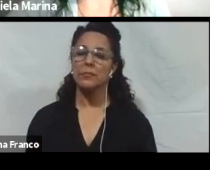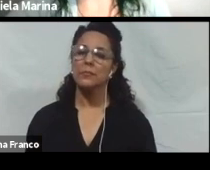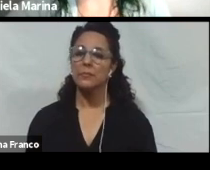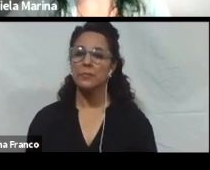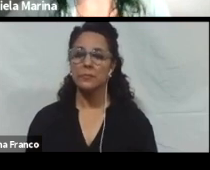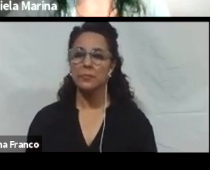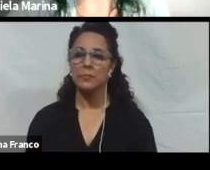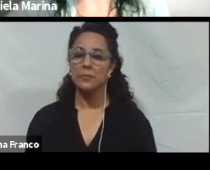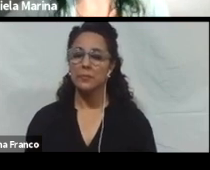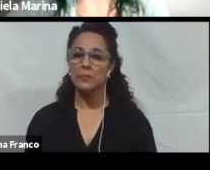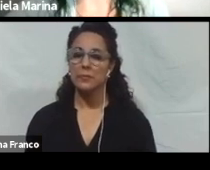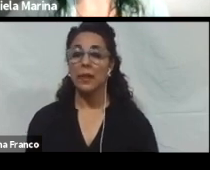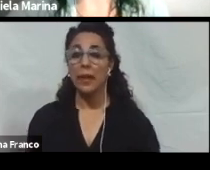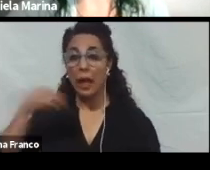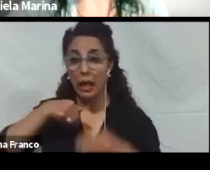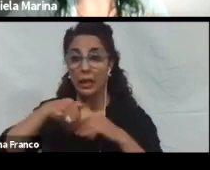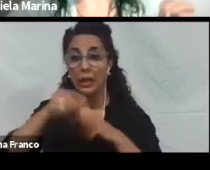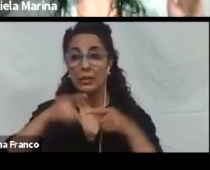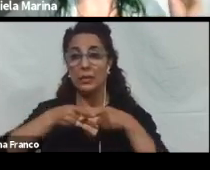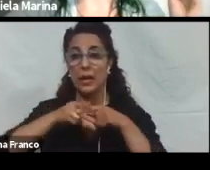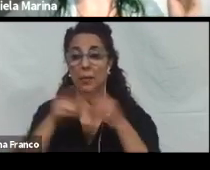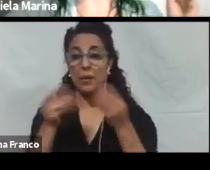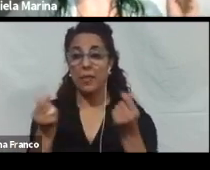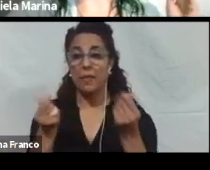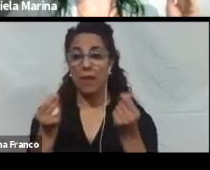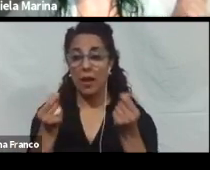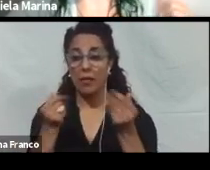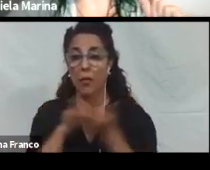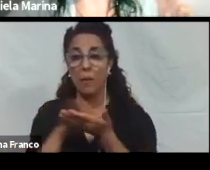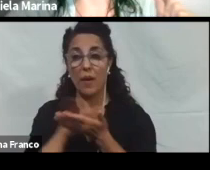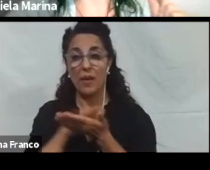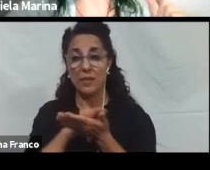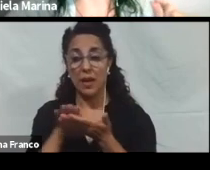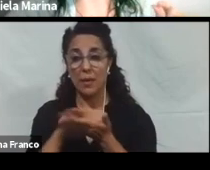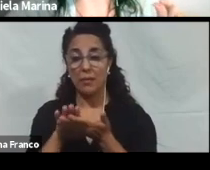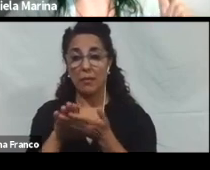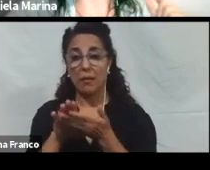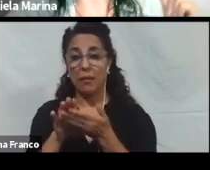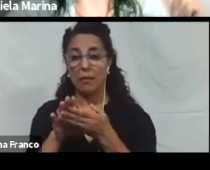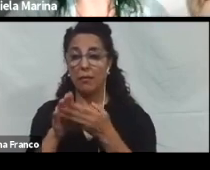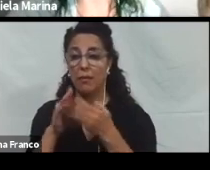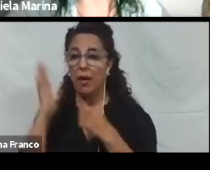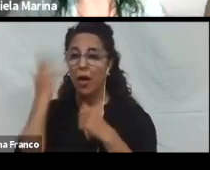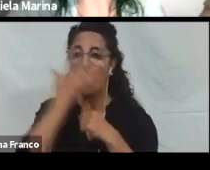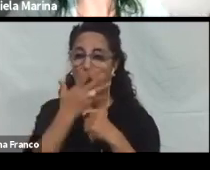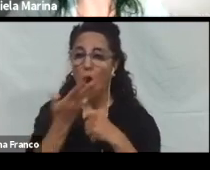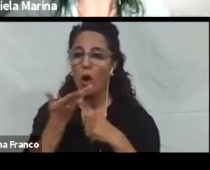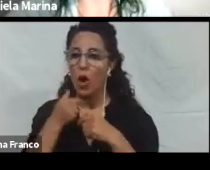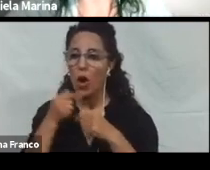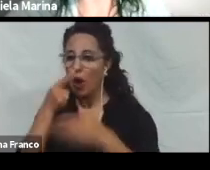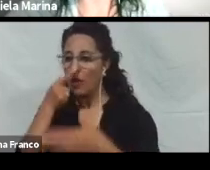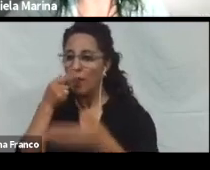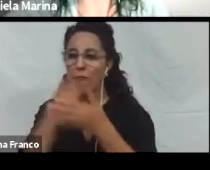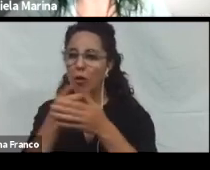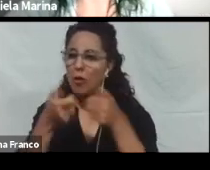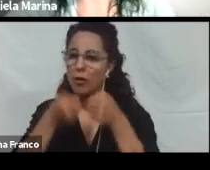Estas herramientas. validación. Se basan. Justamente. Para definir. rato de contraste. En las pautas. De las WICAP. Que